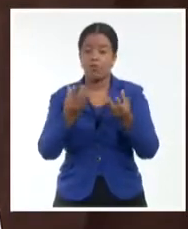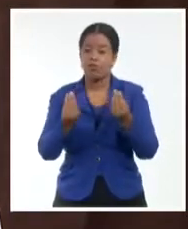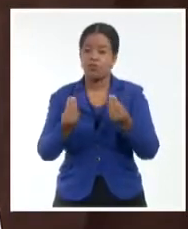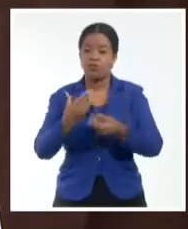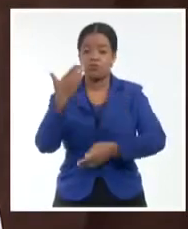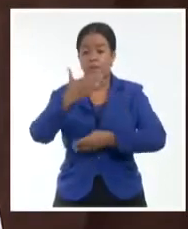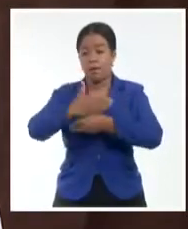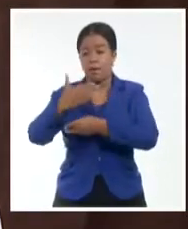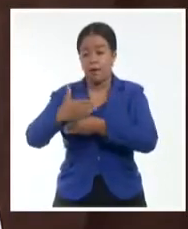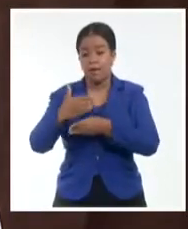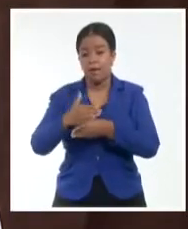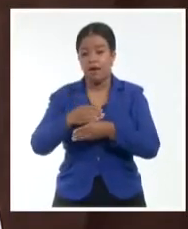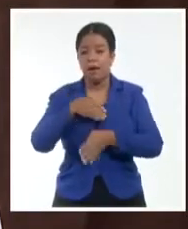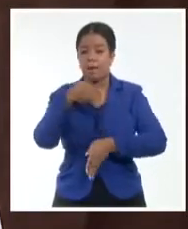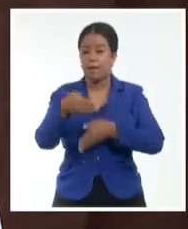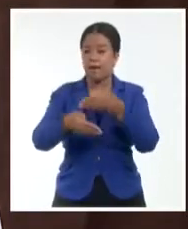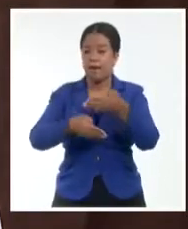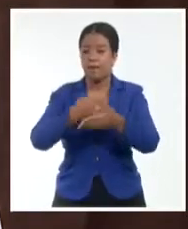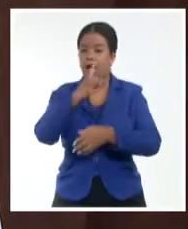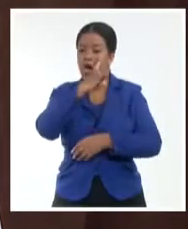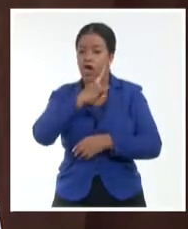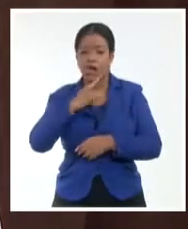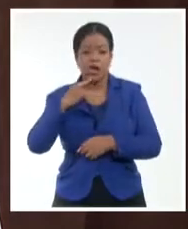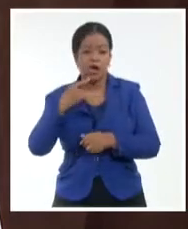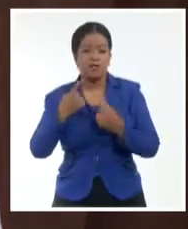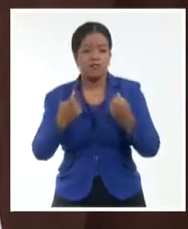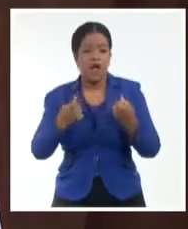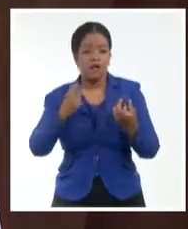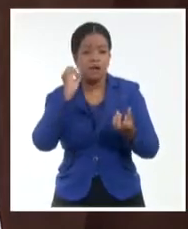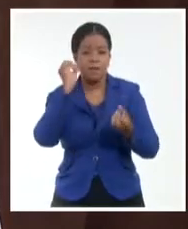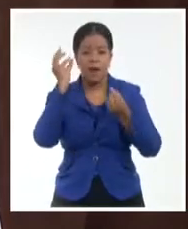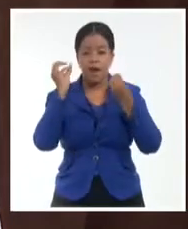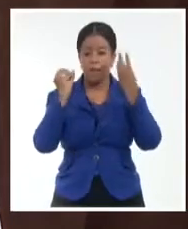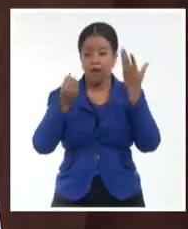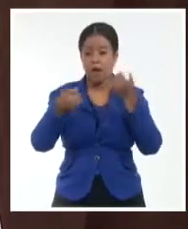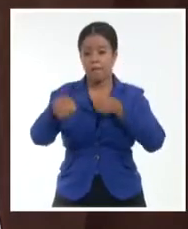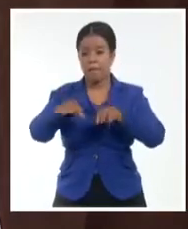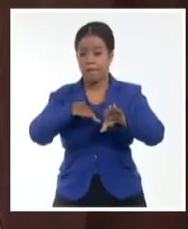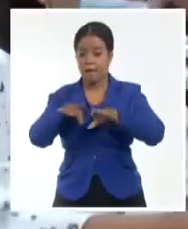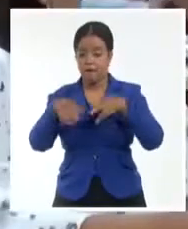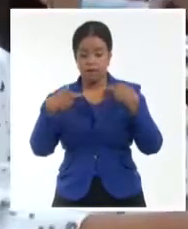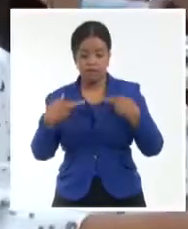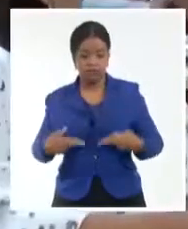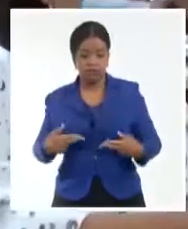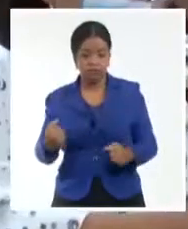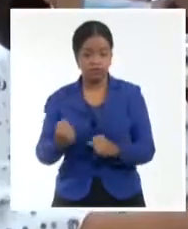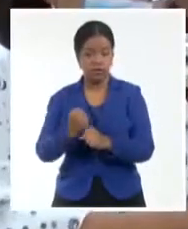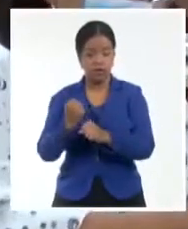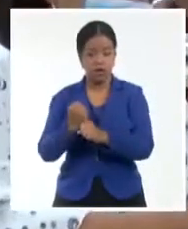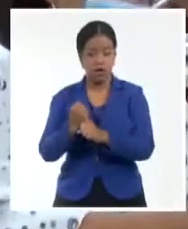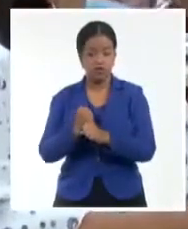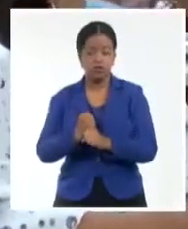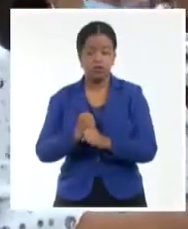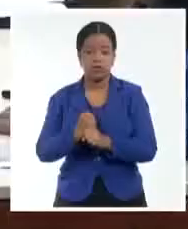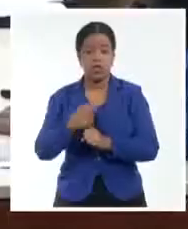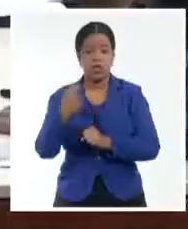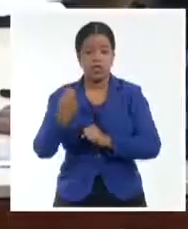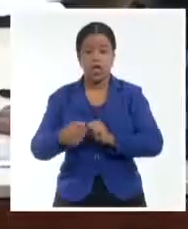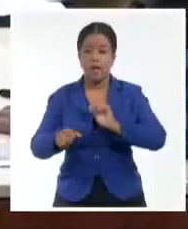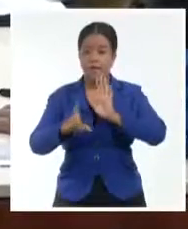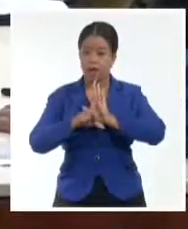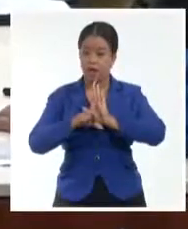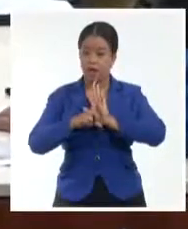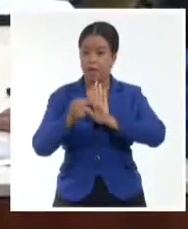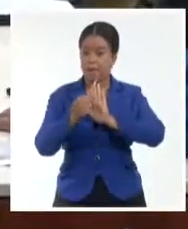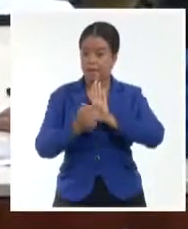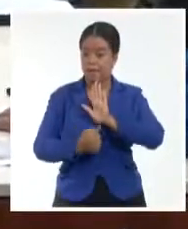prácticas burocráticas, lentitud, falta de iniciativa, insuficiente preparación de los recursos humanos. Y coexisten normas que ya avanzan